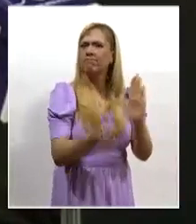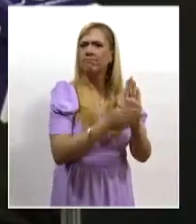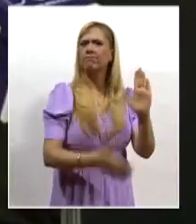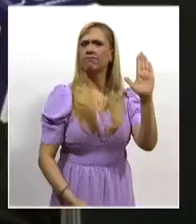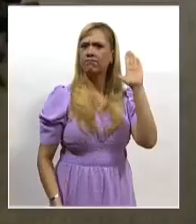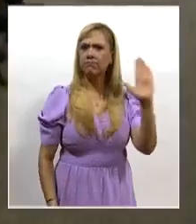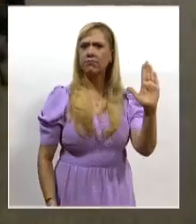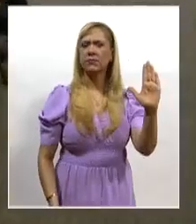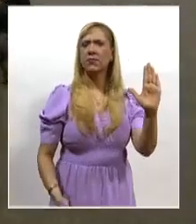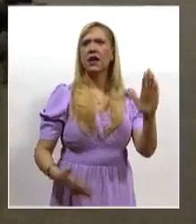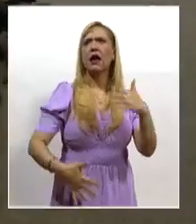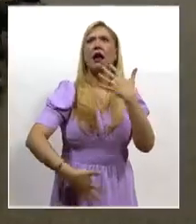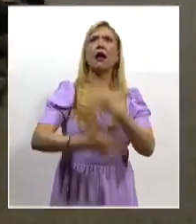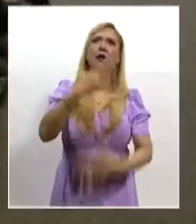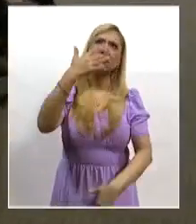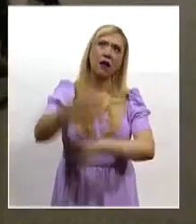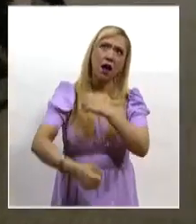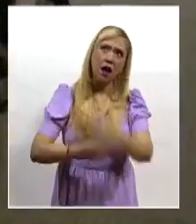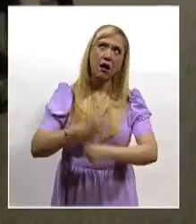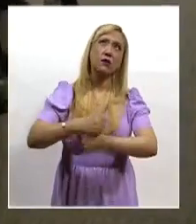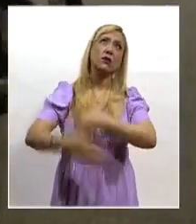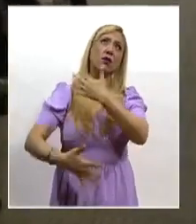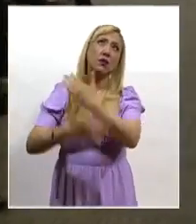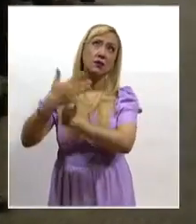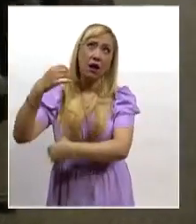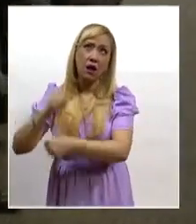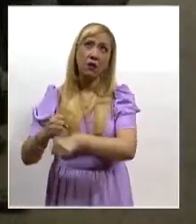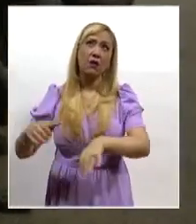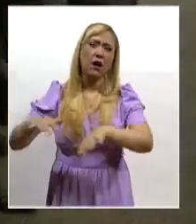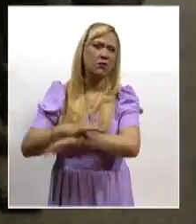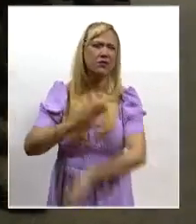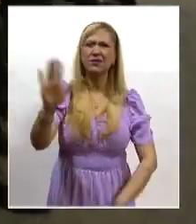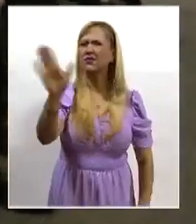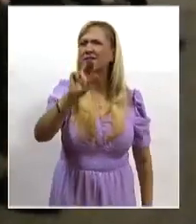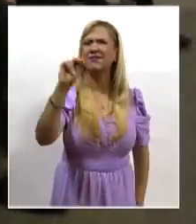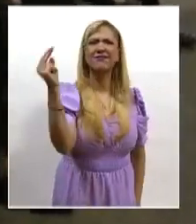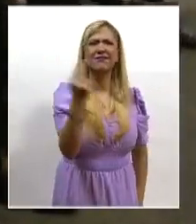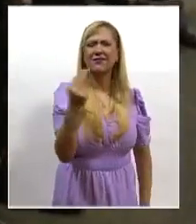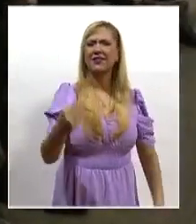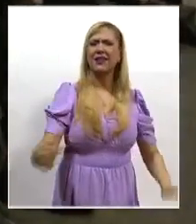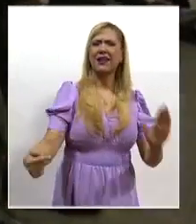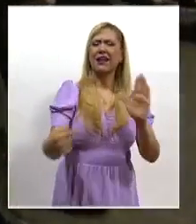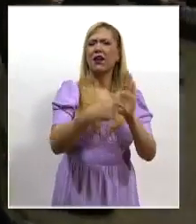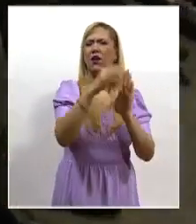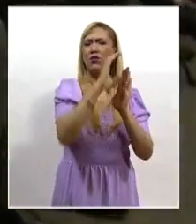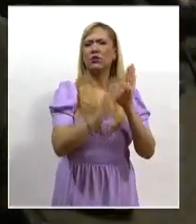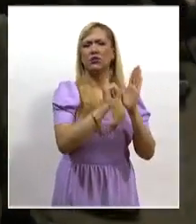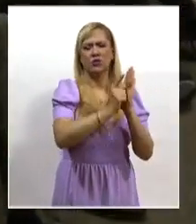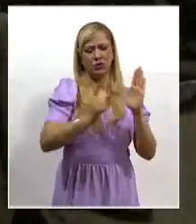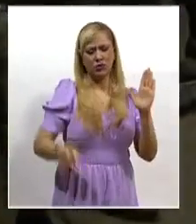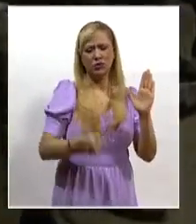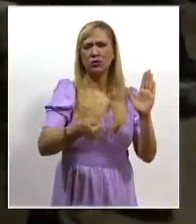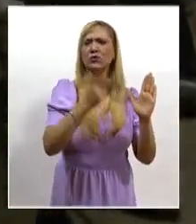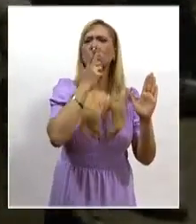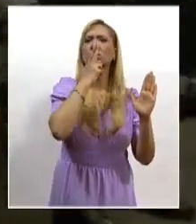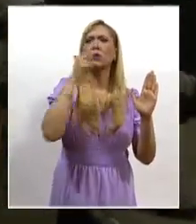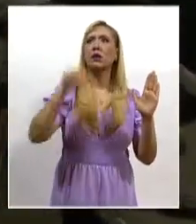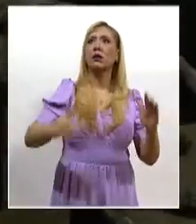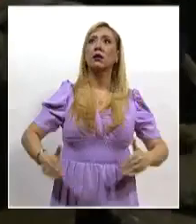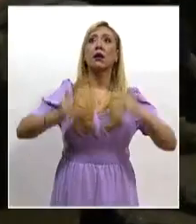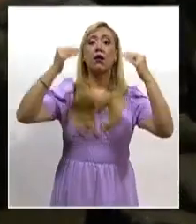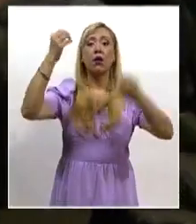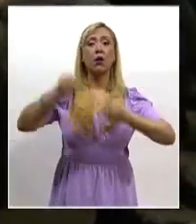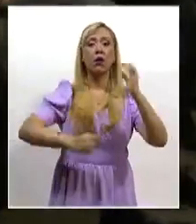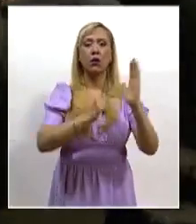reinventarse cada 15 años, precisando que la Suprema Corte sea consolidado como un verdadero tribunal constitucional y como factor